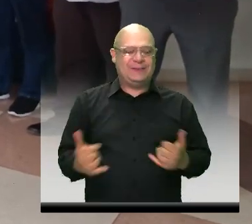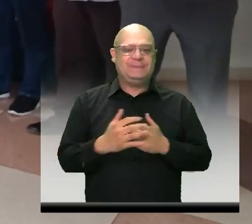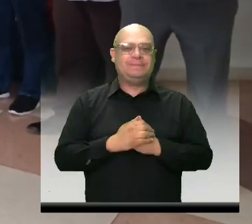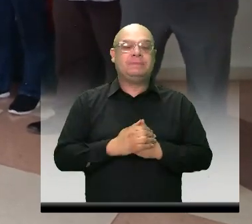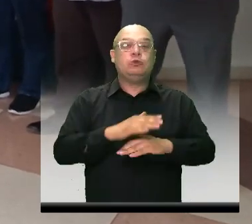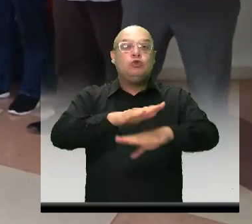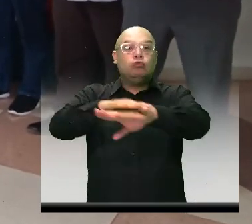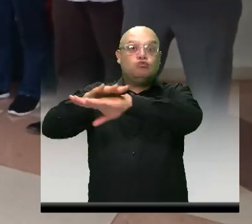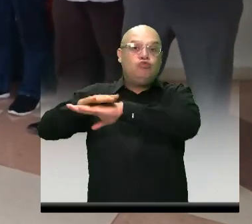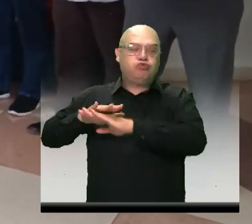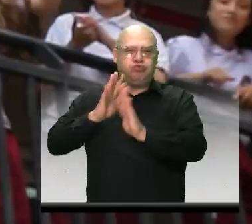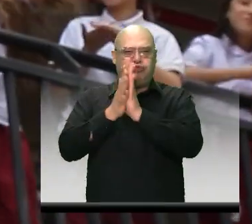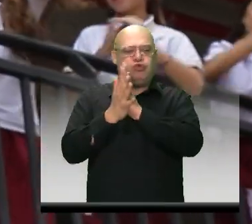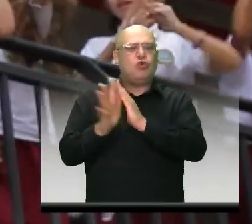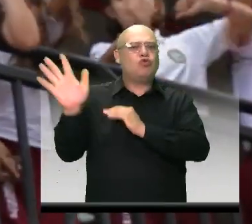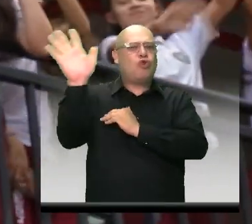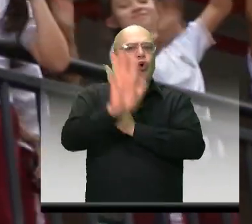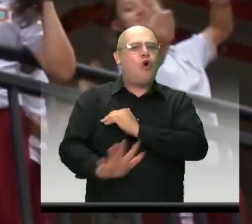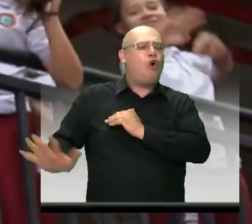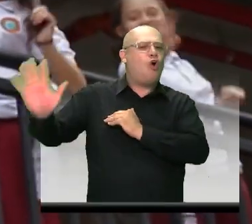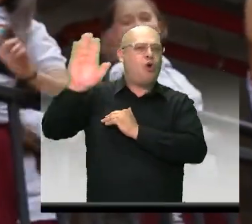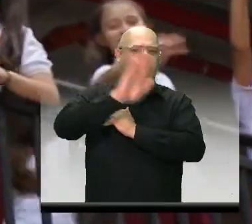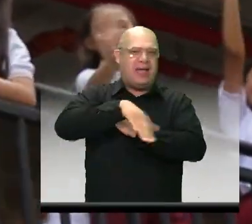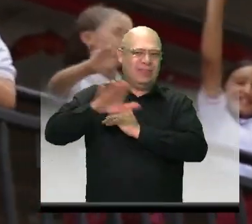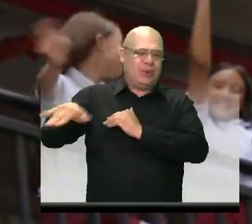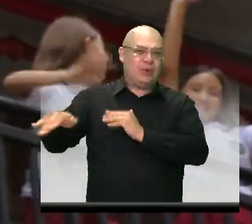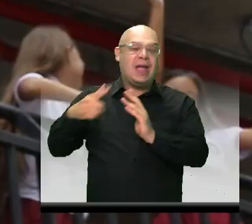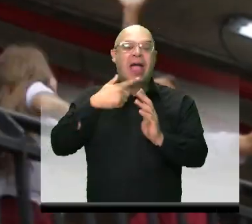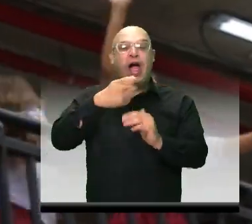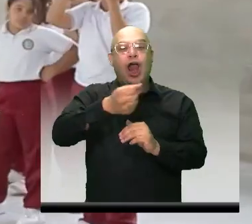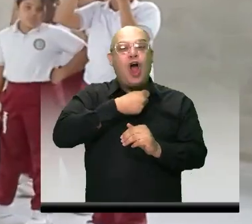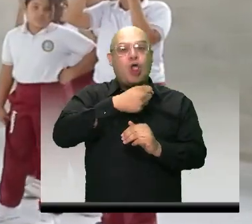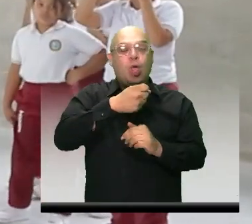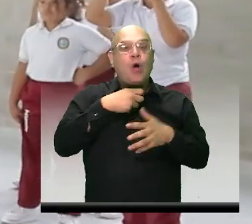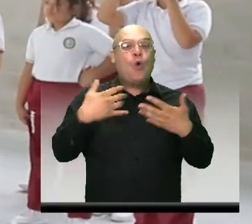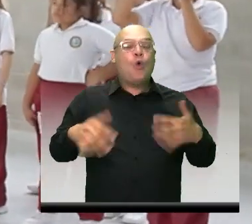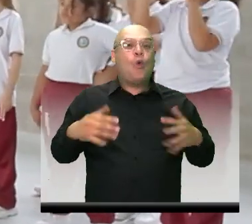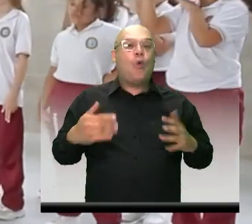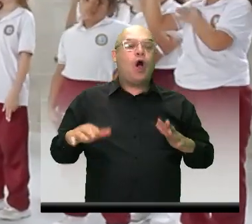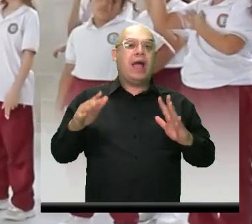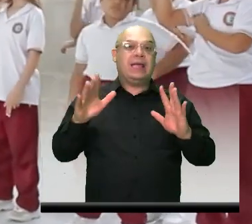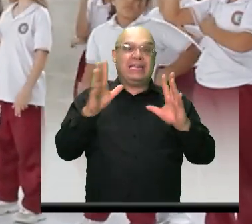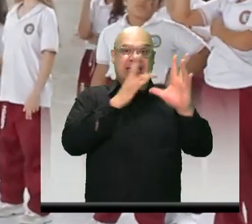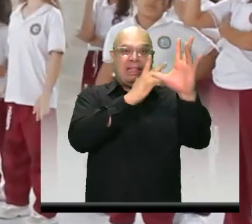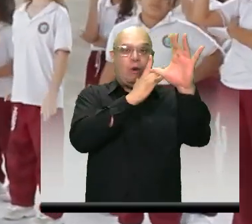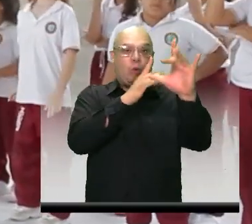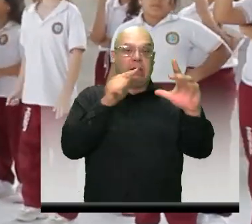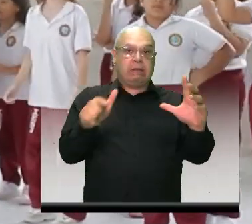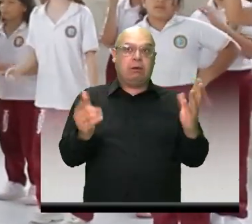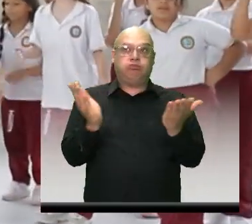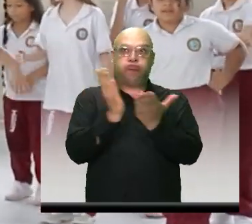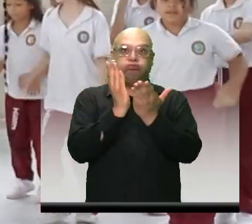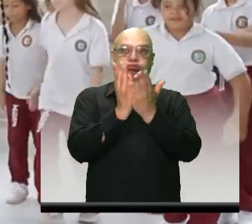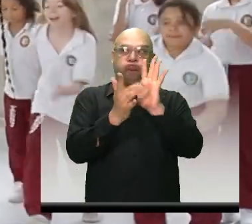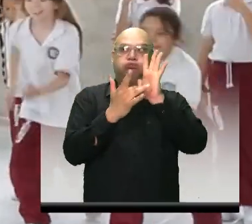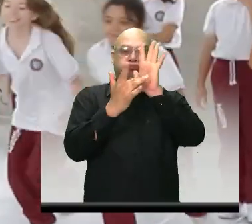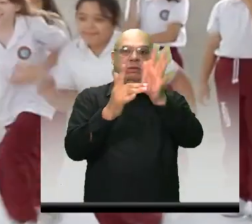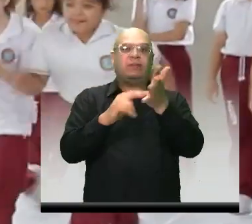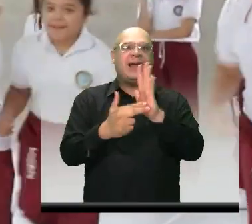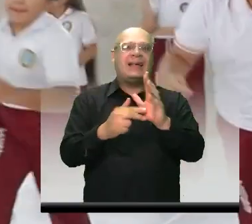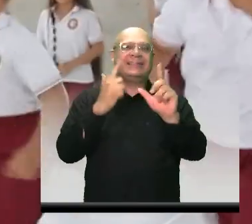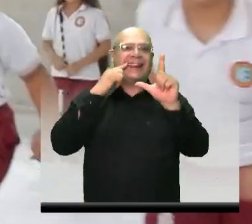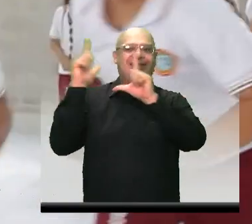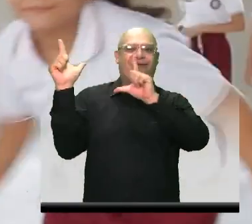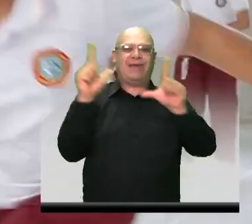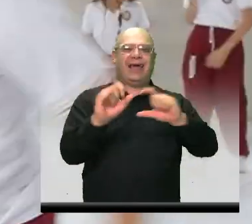con todo el departamento. Esta es buena noticia. Itagüí, Agenco, en una educación certificada, educación